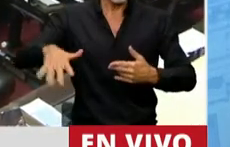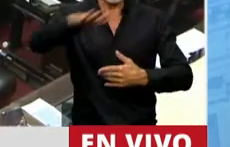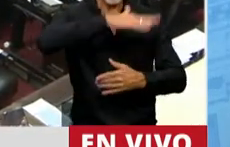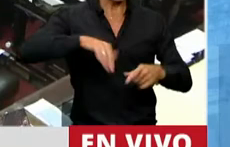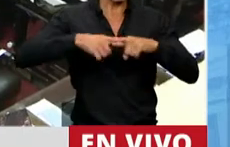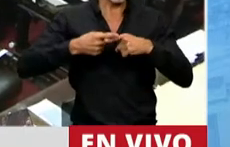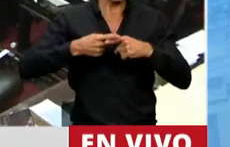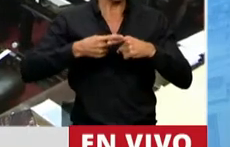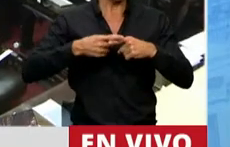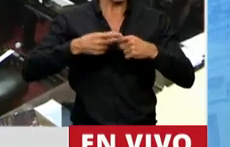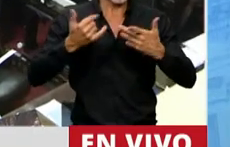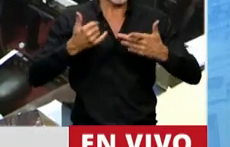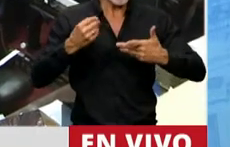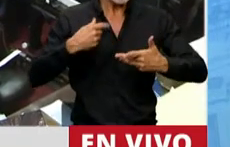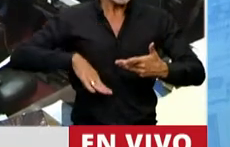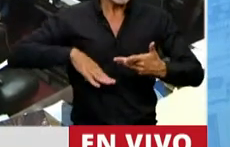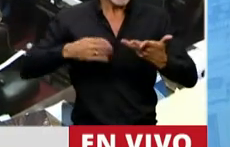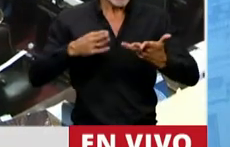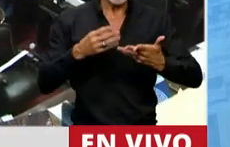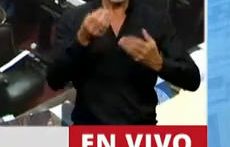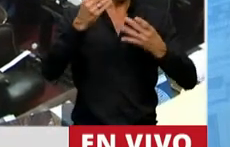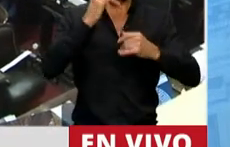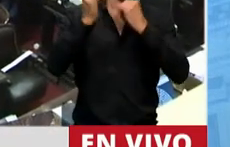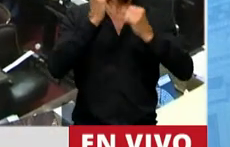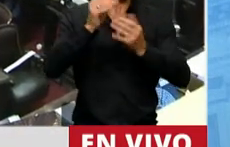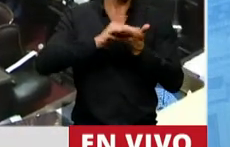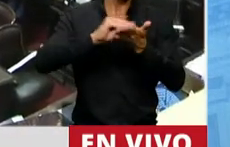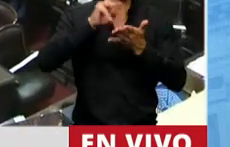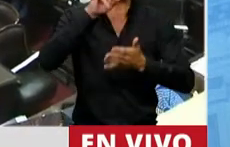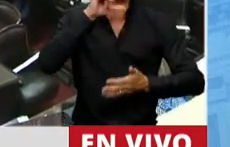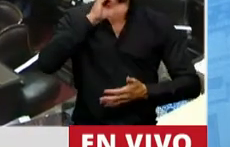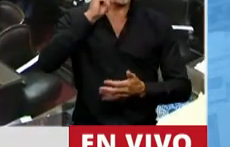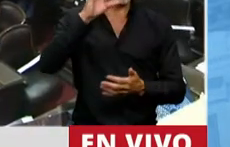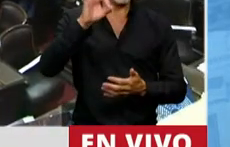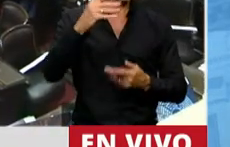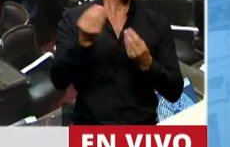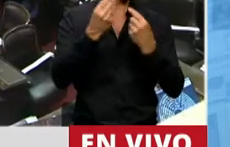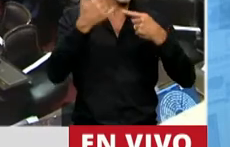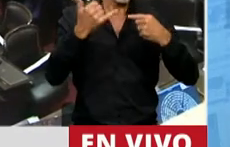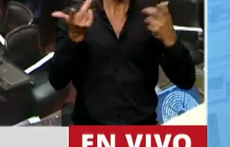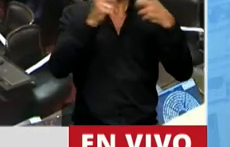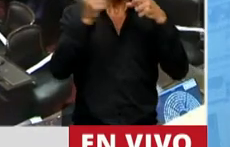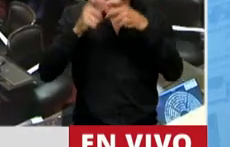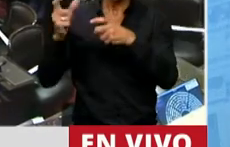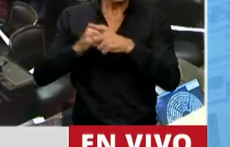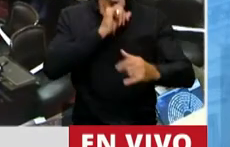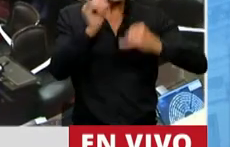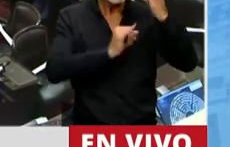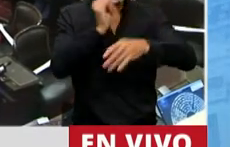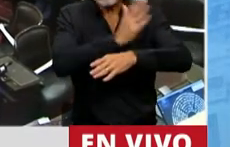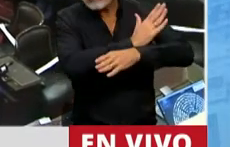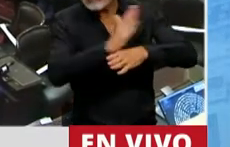puesta en acción. Y eso dio lugar, como bien comentaba el diputado Ricardo, a una cantidad de reuniones informativas